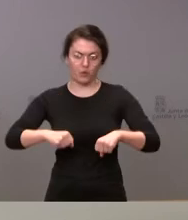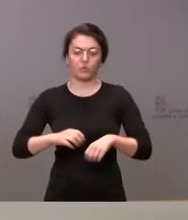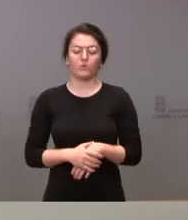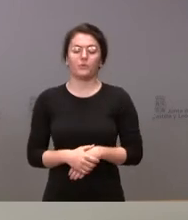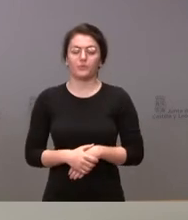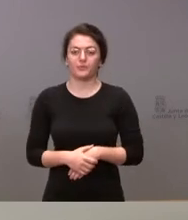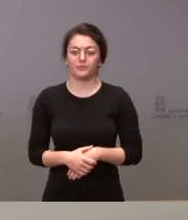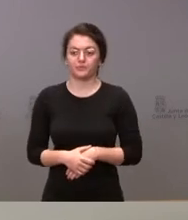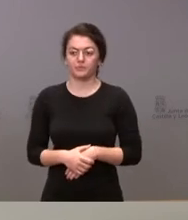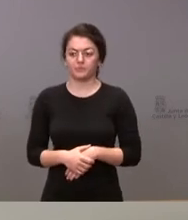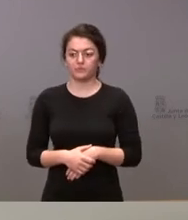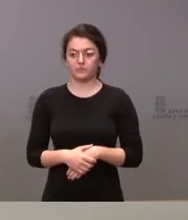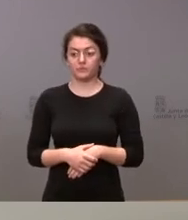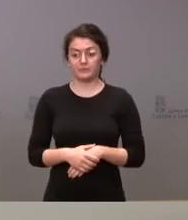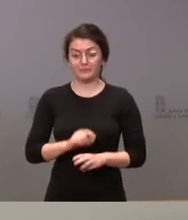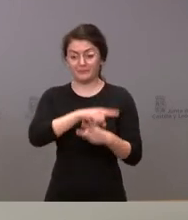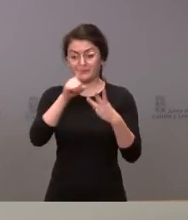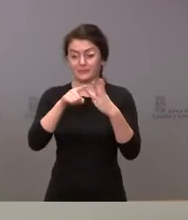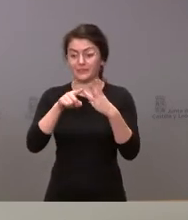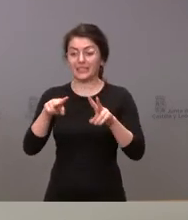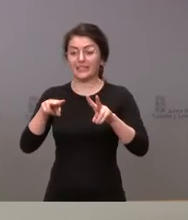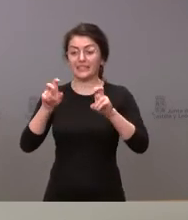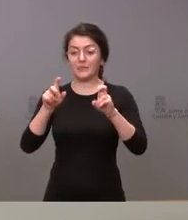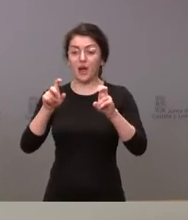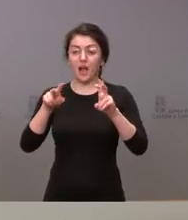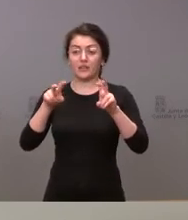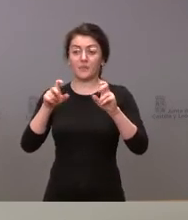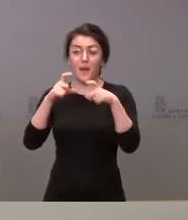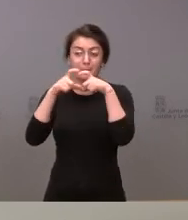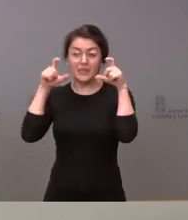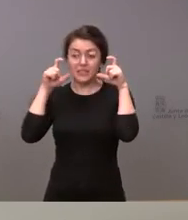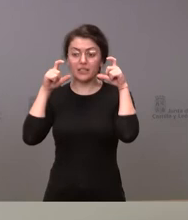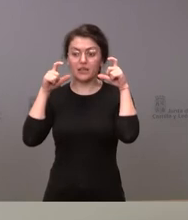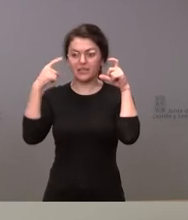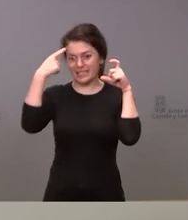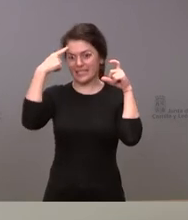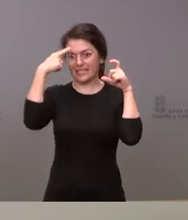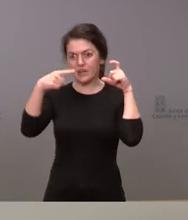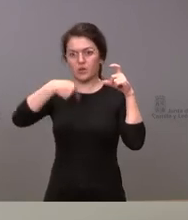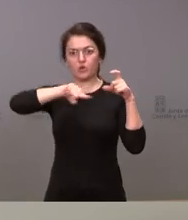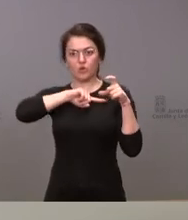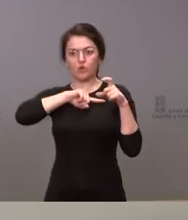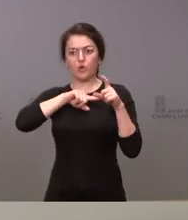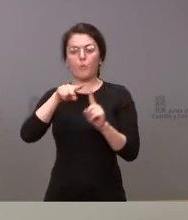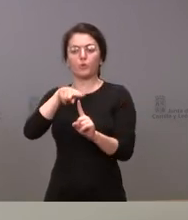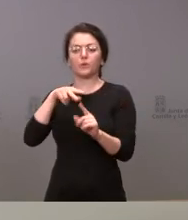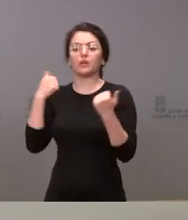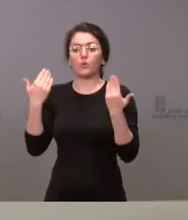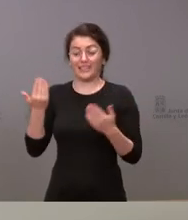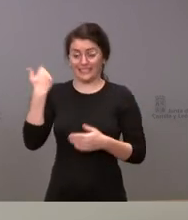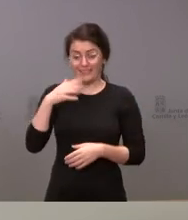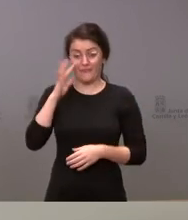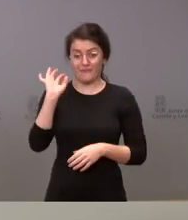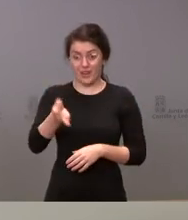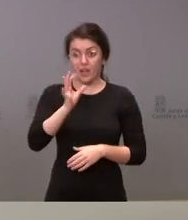finalmente, lo que tiene que ver con el debate de las mascarillas, nuestra posición, ustedes la conocen. Es verdad que ya estamos en una fase donde el descenso